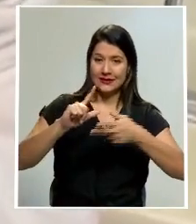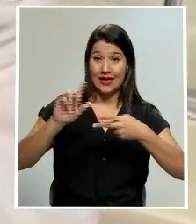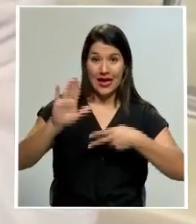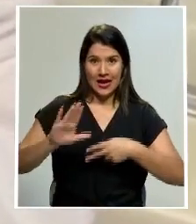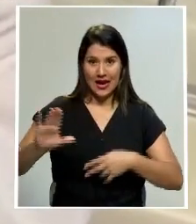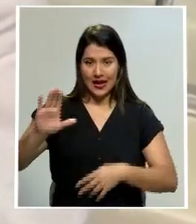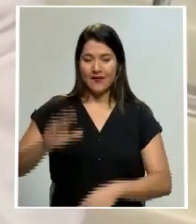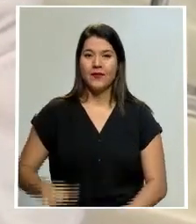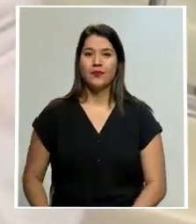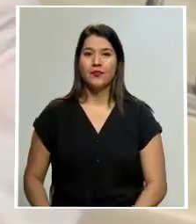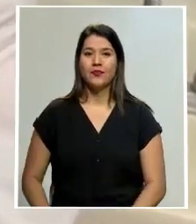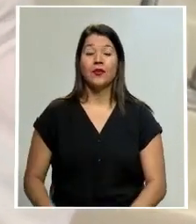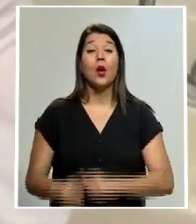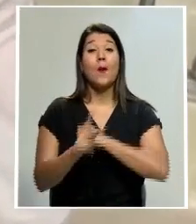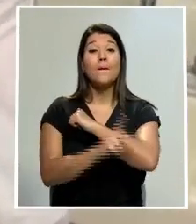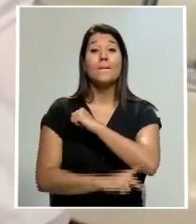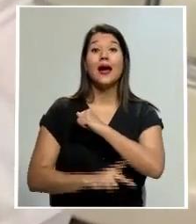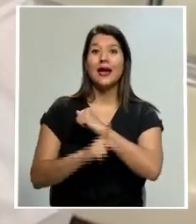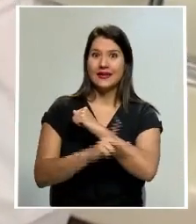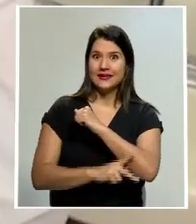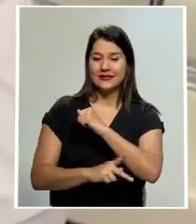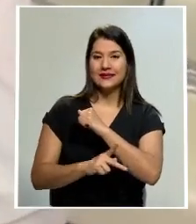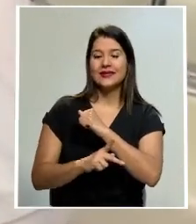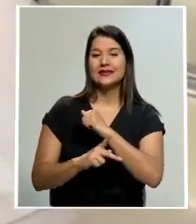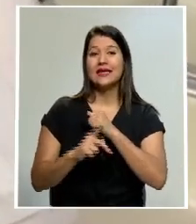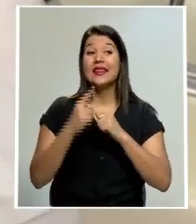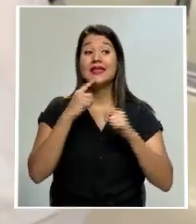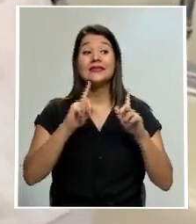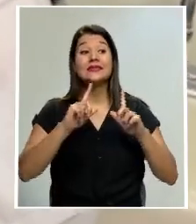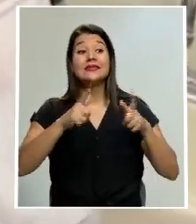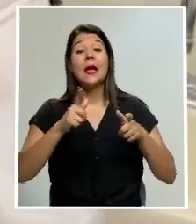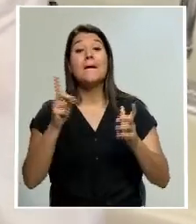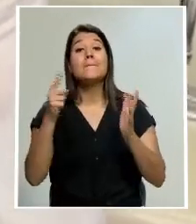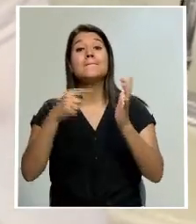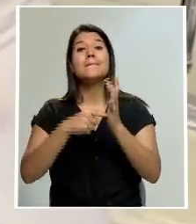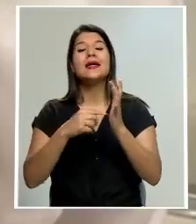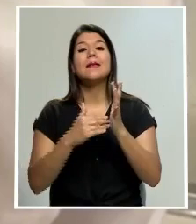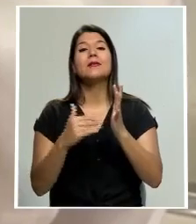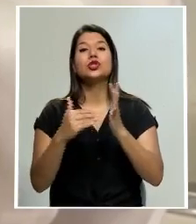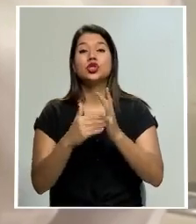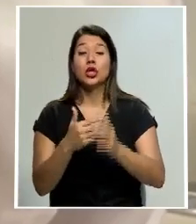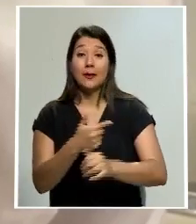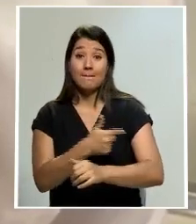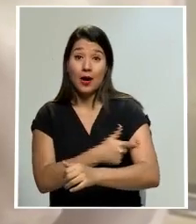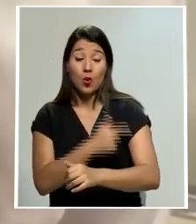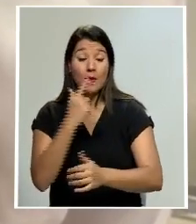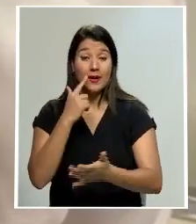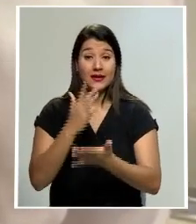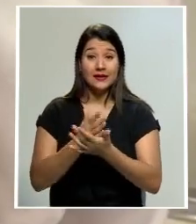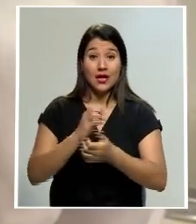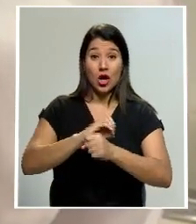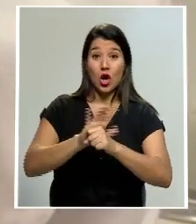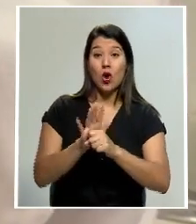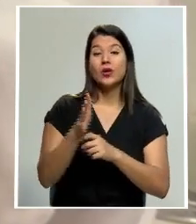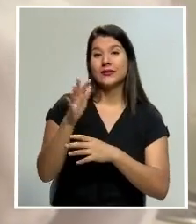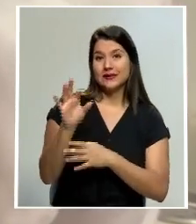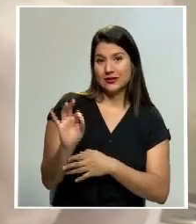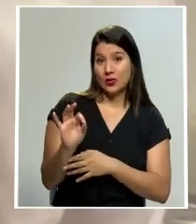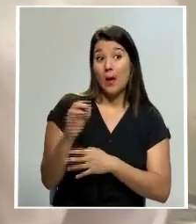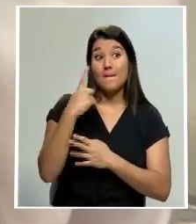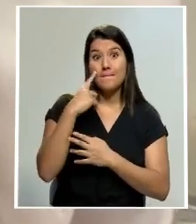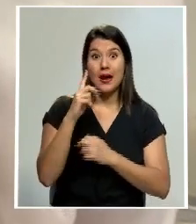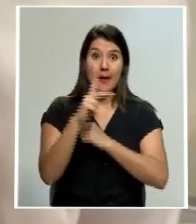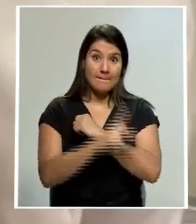los países del grupo de los 7 anunciaron la donación de mil millones de dosis de vacunas contra la COVID-19 a los países que la